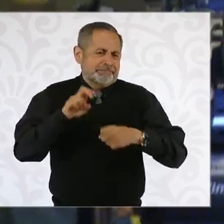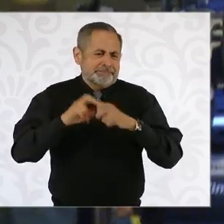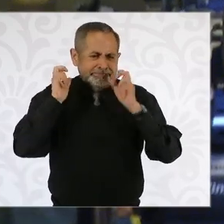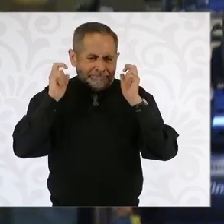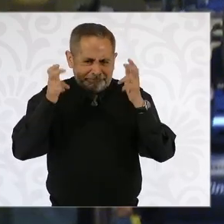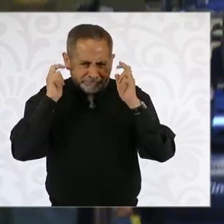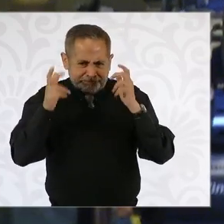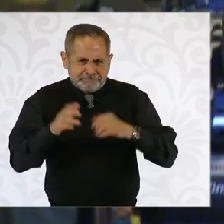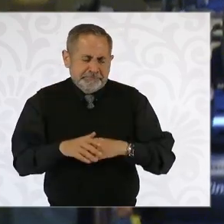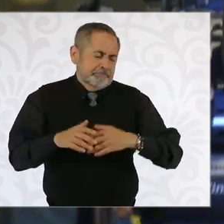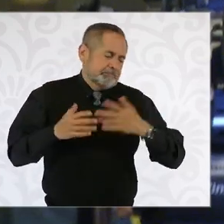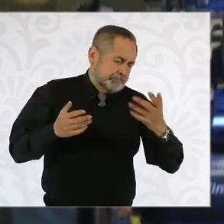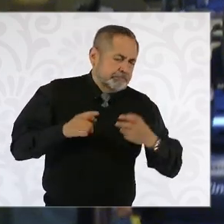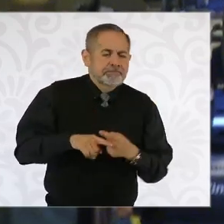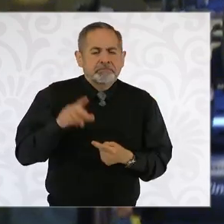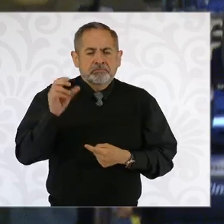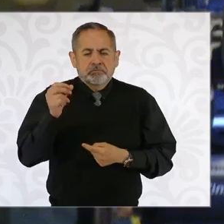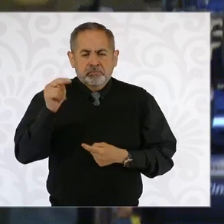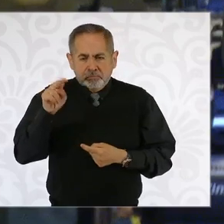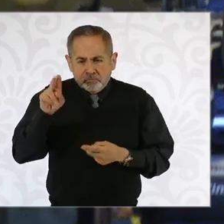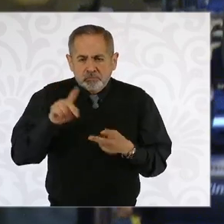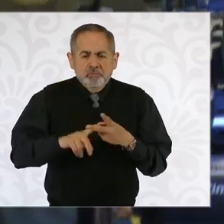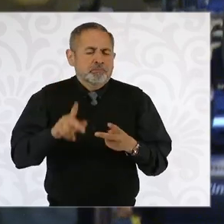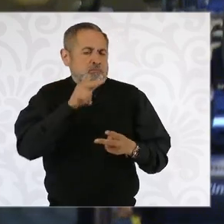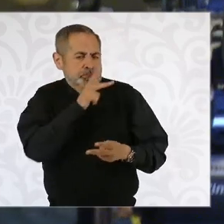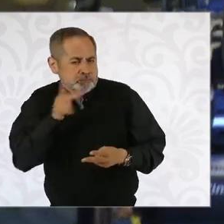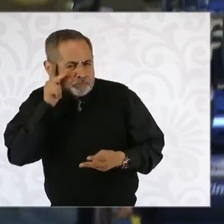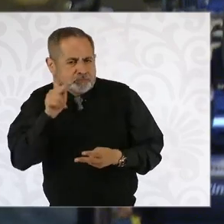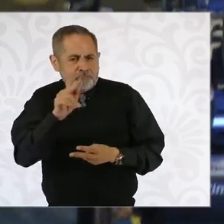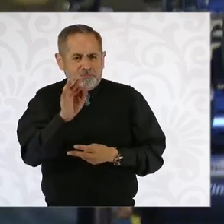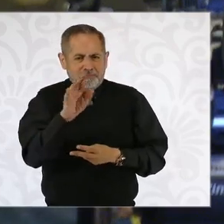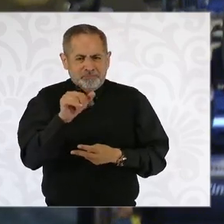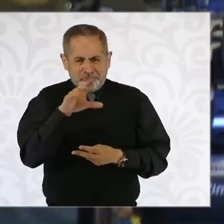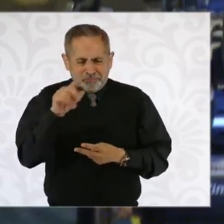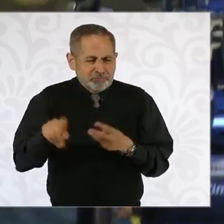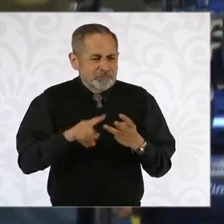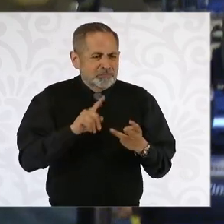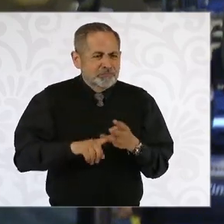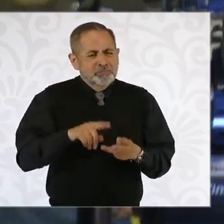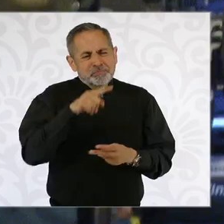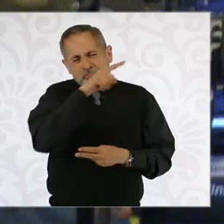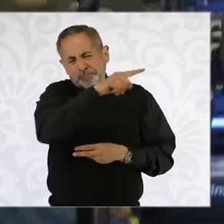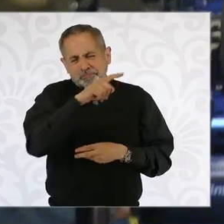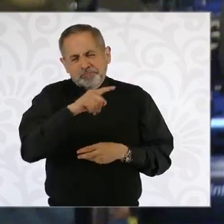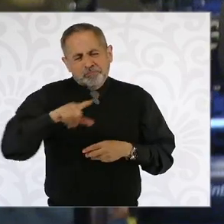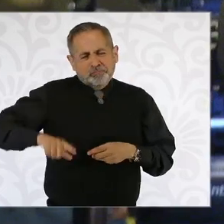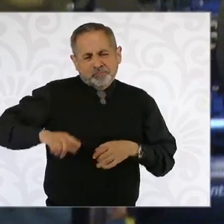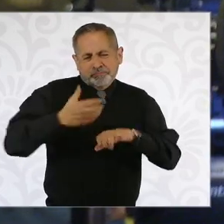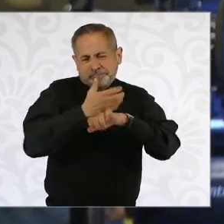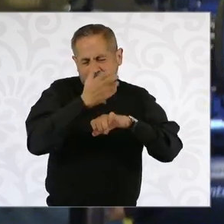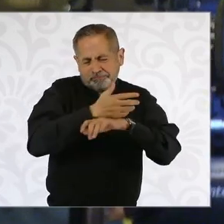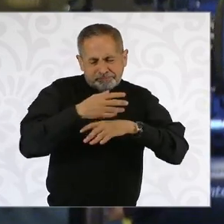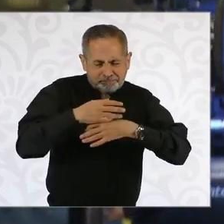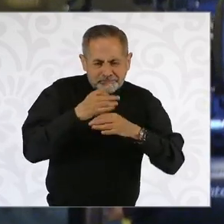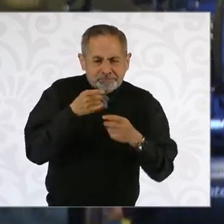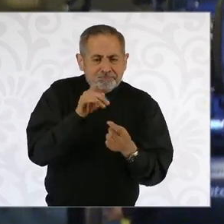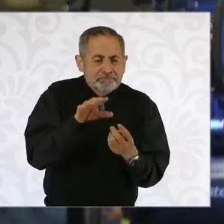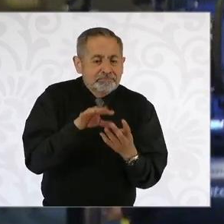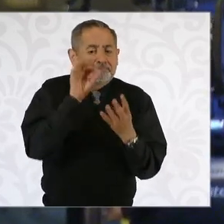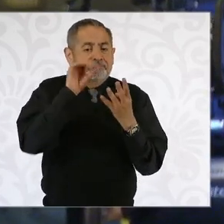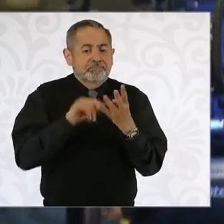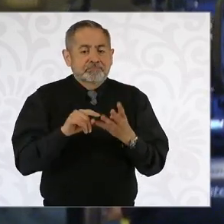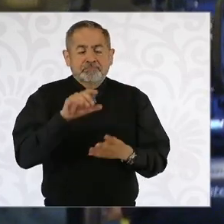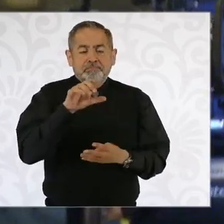ha habido varias expresiones, la ONU, el Papa Francisco, incluso el Departamento de Estado. Pero destaco esta porque Carlos